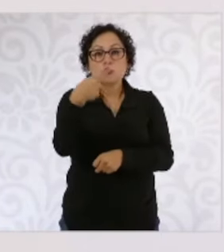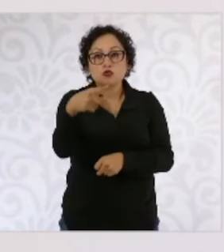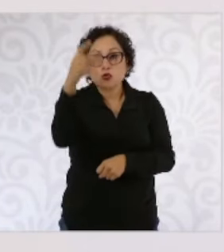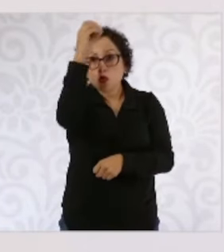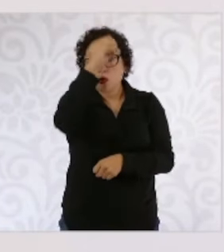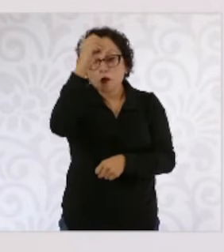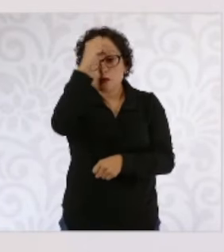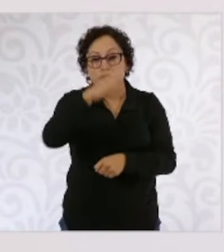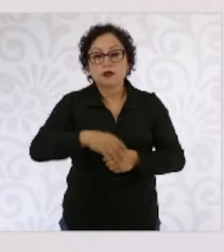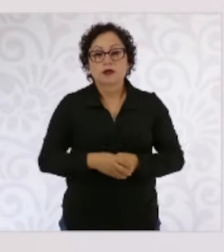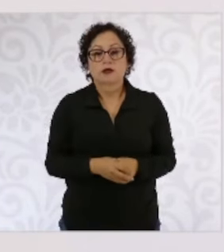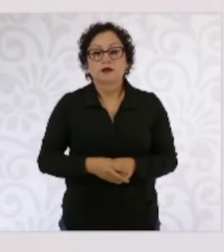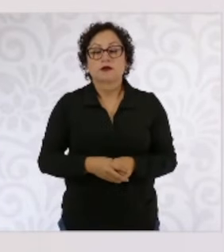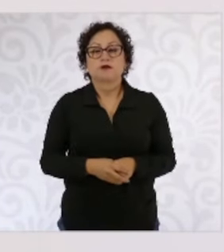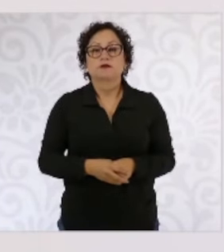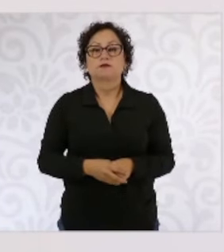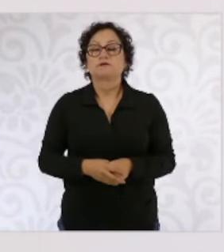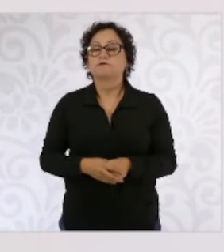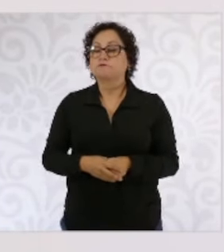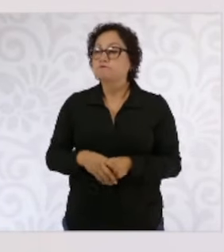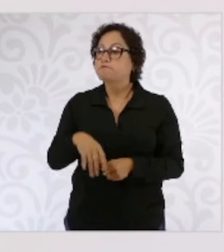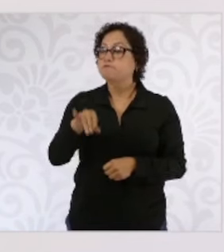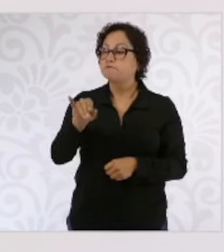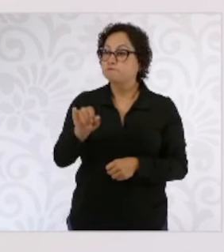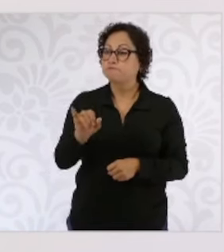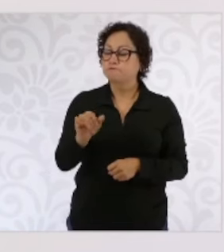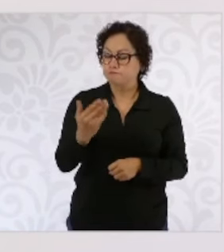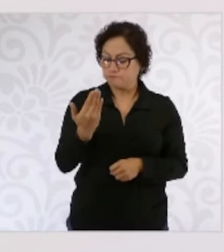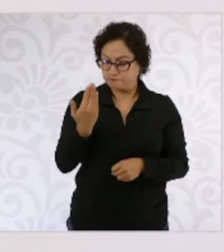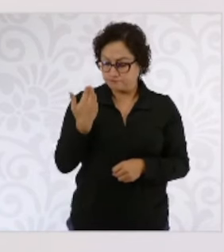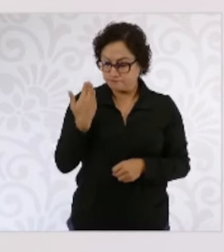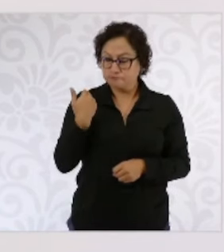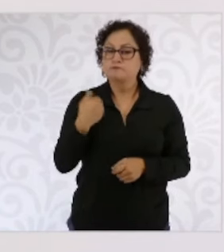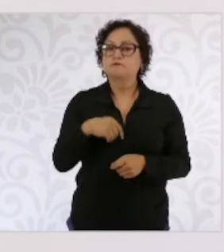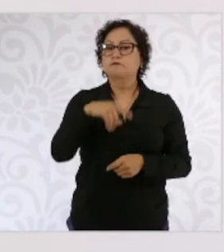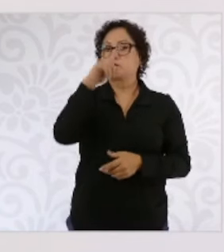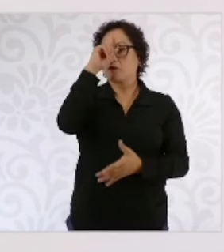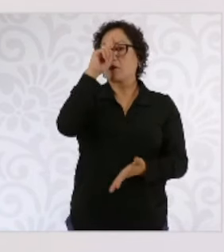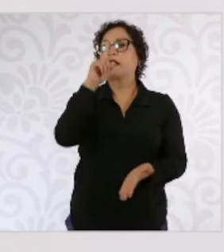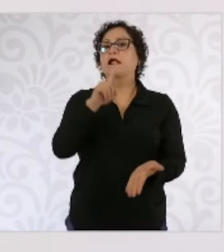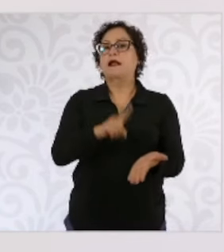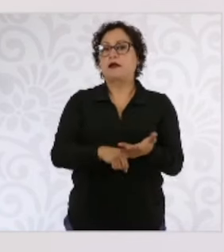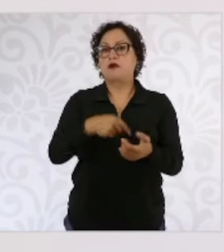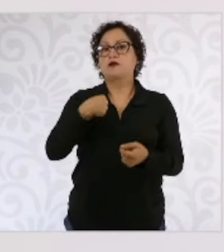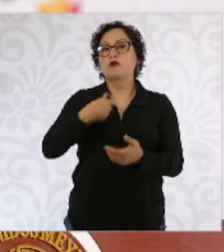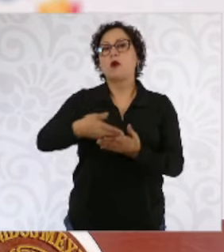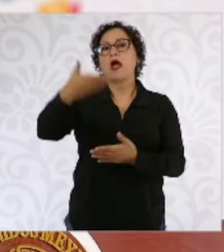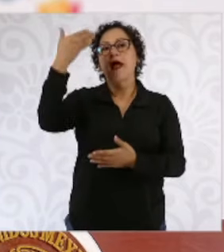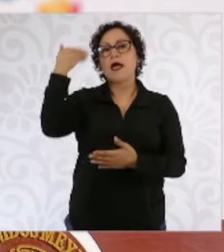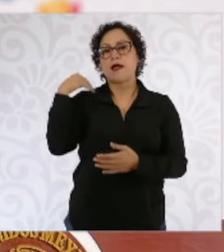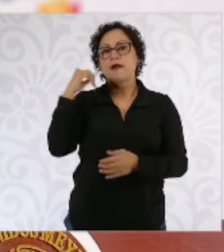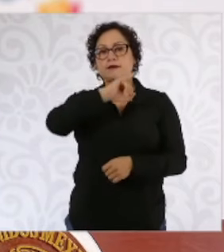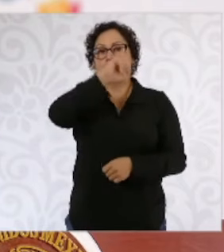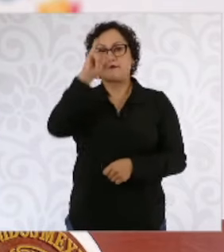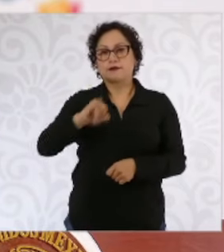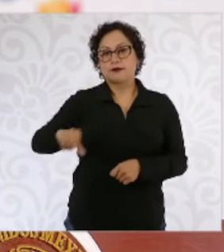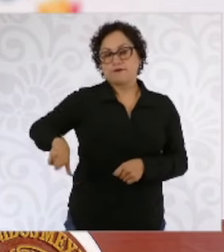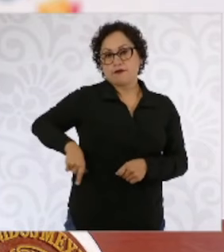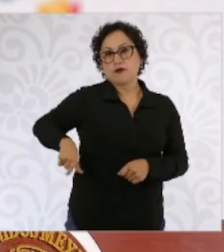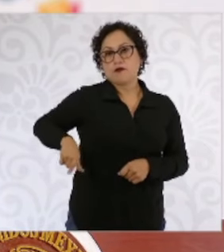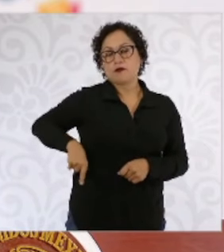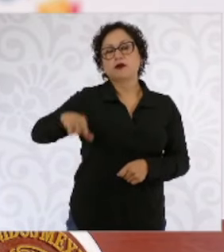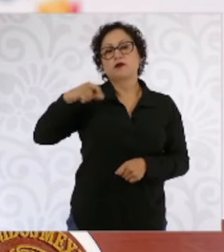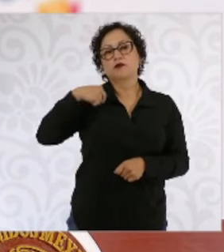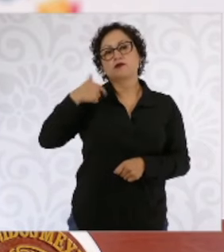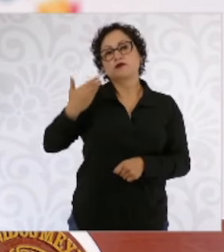cuando estaba, creo que estaba en la Jefatura de Gobierno, le pedí